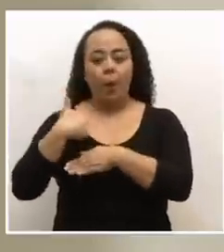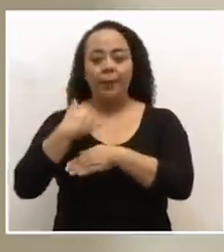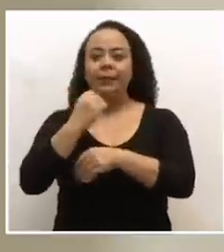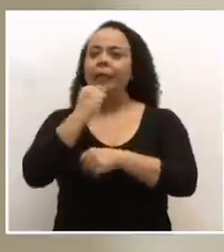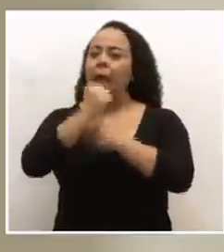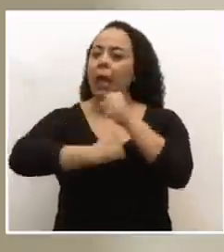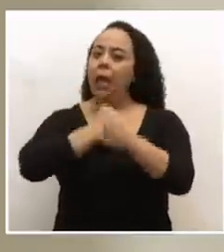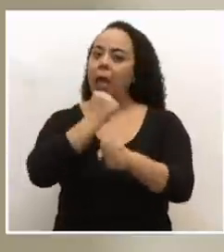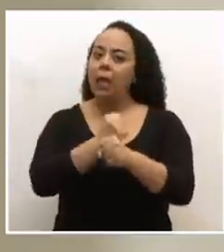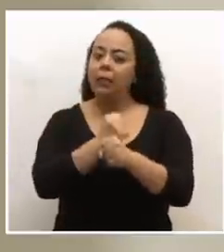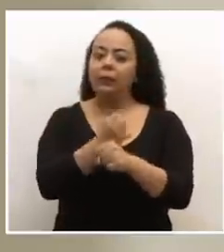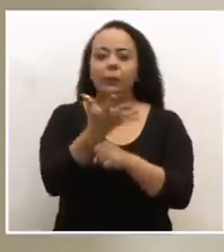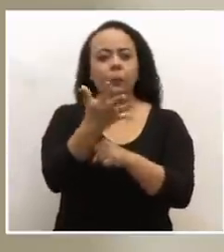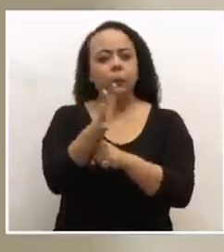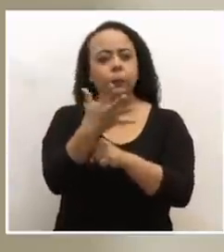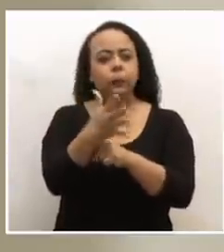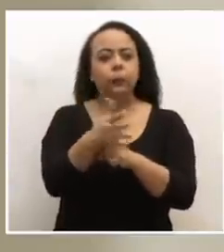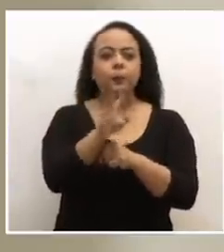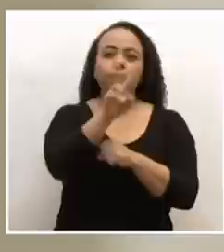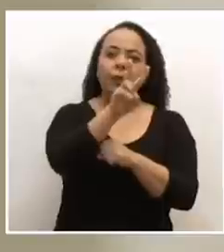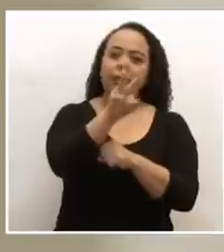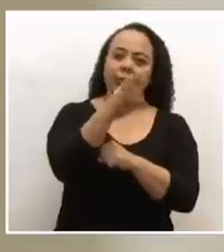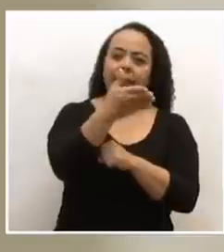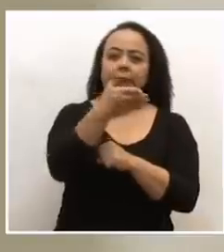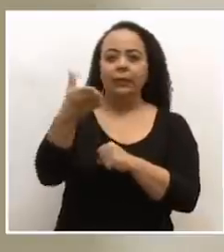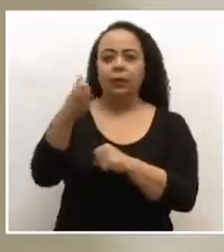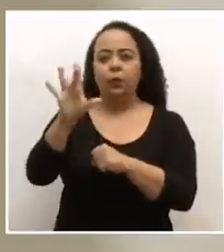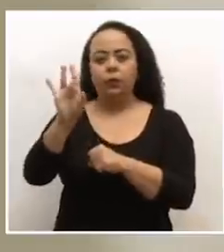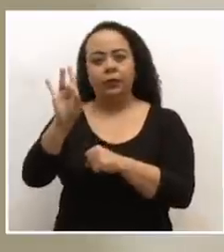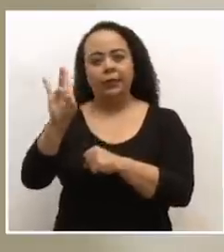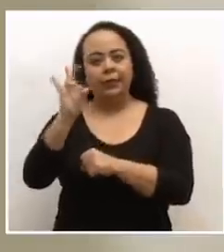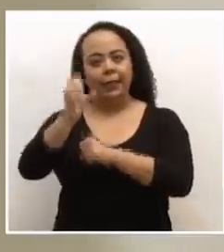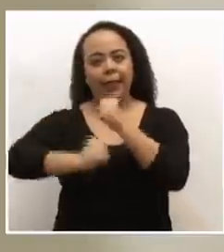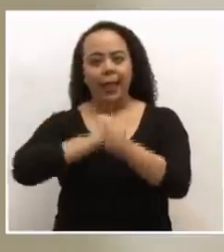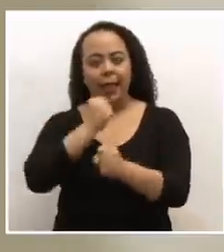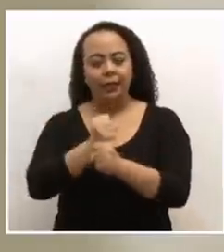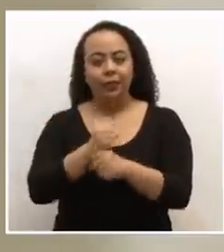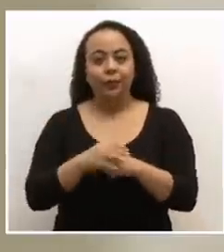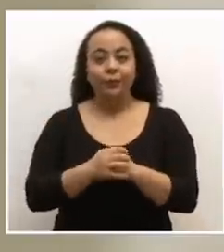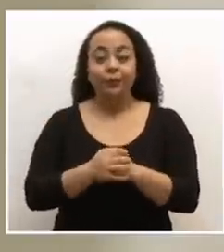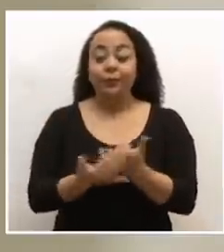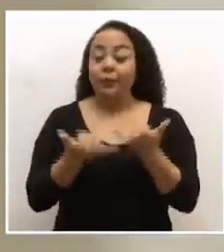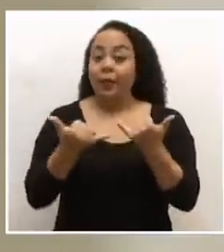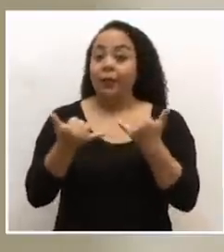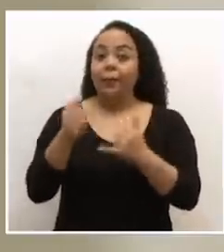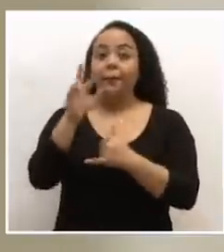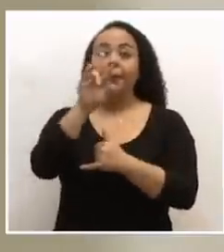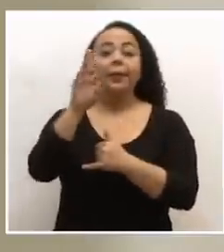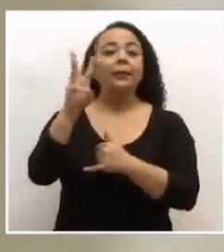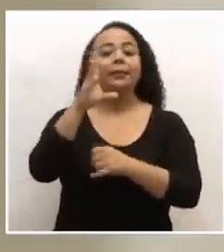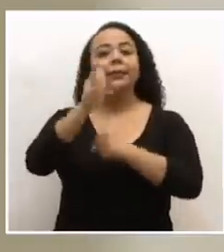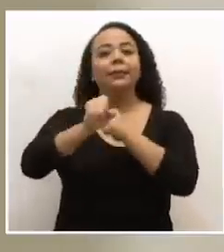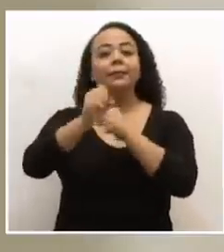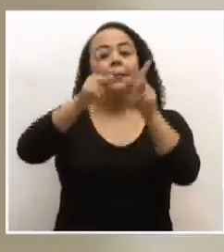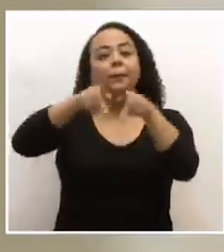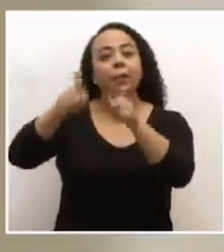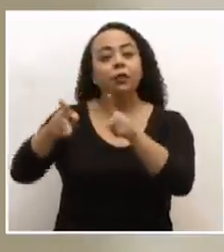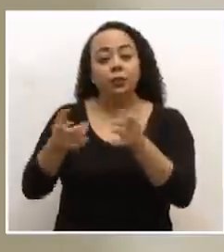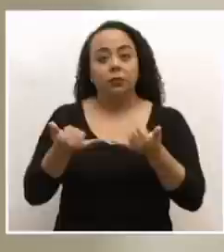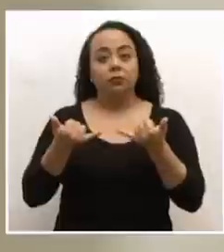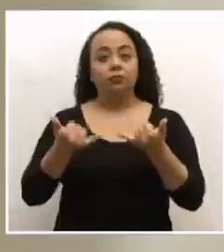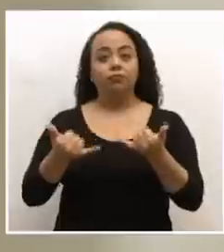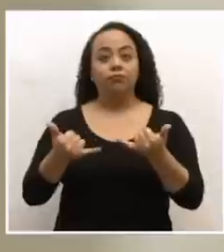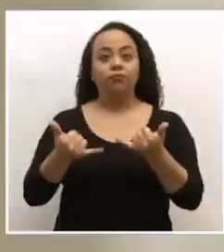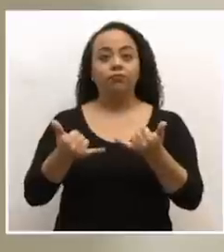han rondado entre 26 a 87 años. Tenemos 26 personas que se encuentran al día de hoy